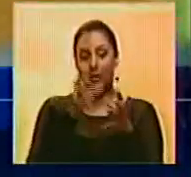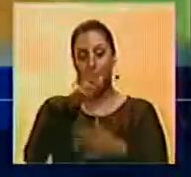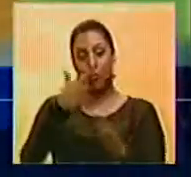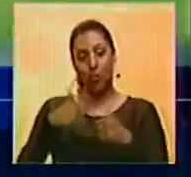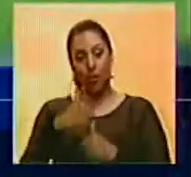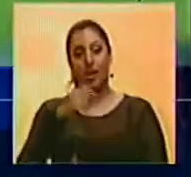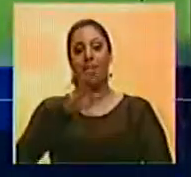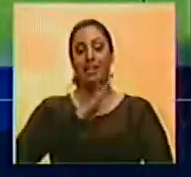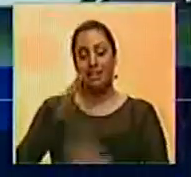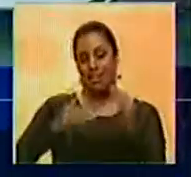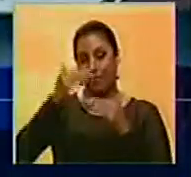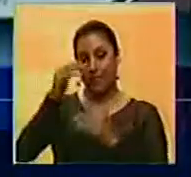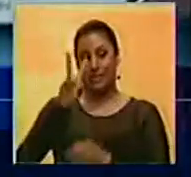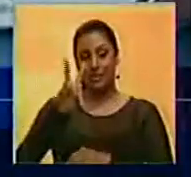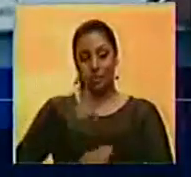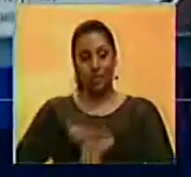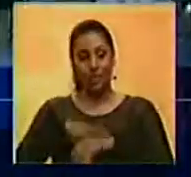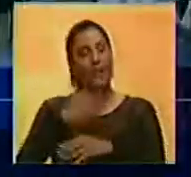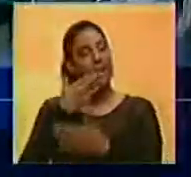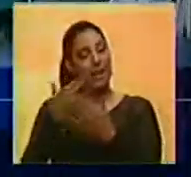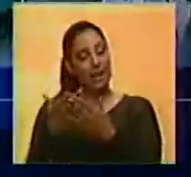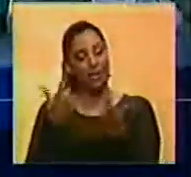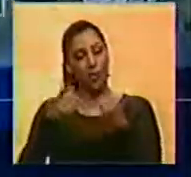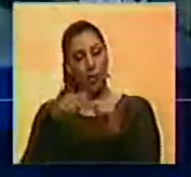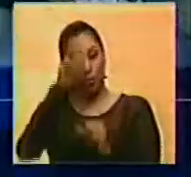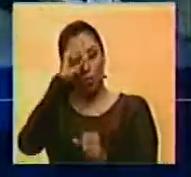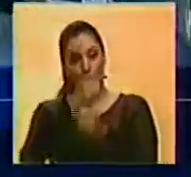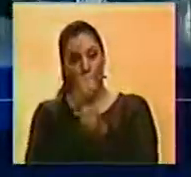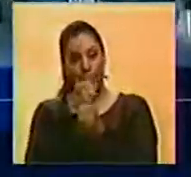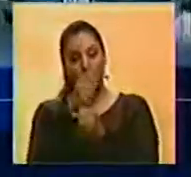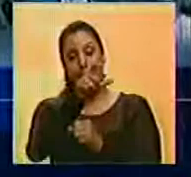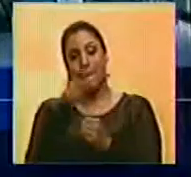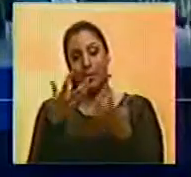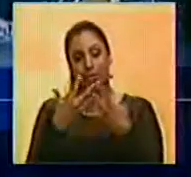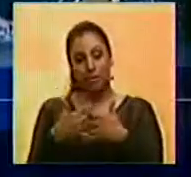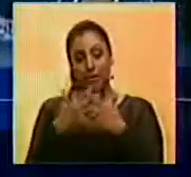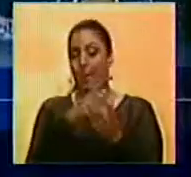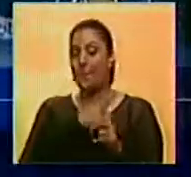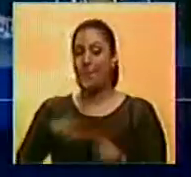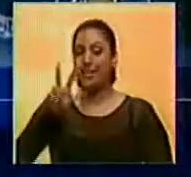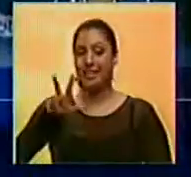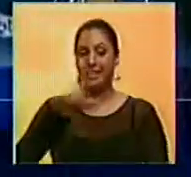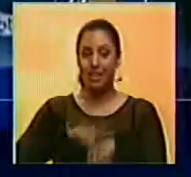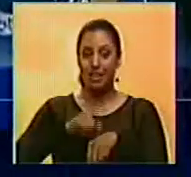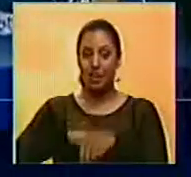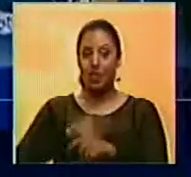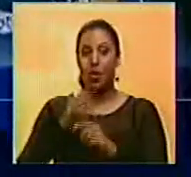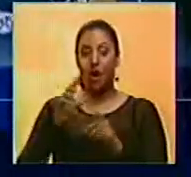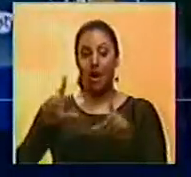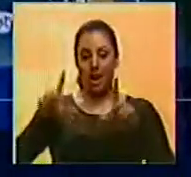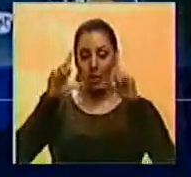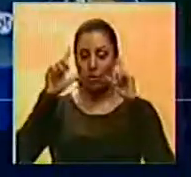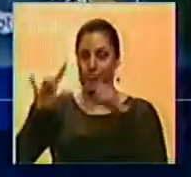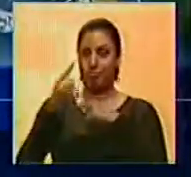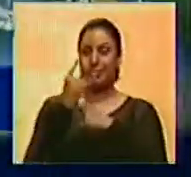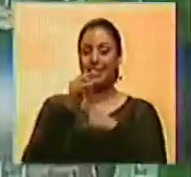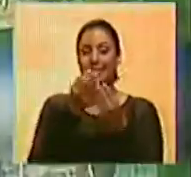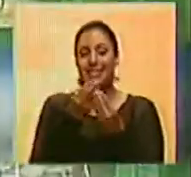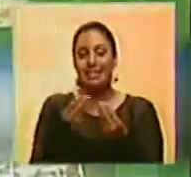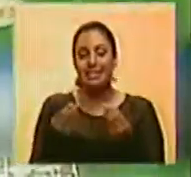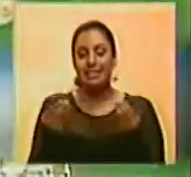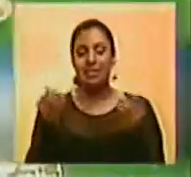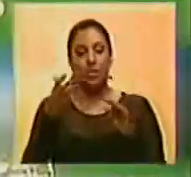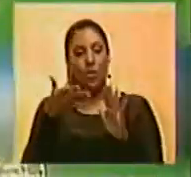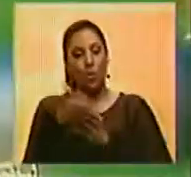picaron al frente en el segundo inning gracias a un doble productor de Oscar Salazar... ...pero en el tercero la reacción de La Guaira llegó con un sencillo